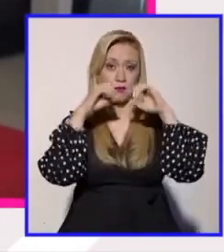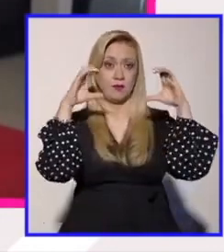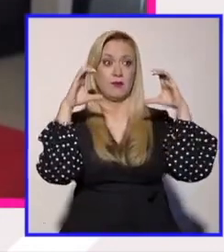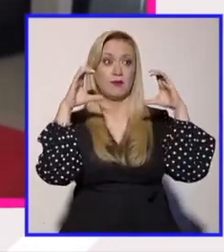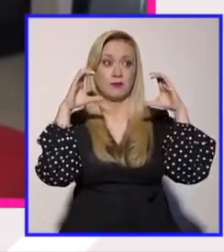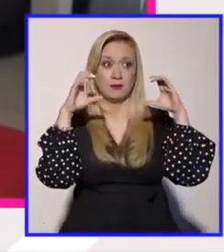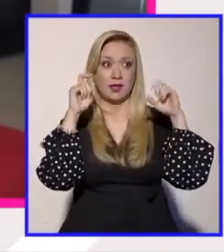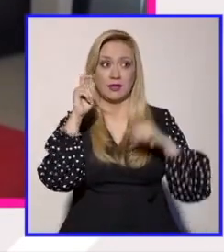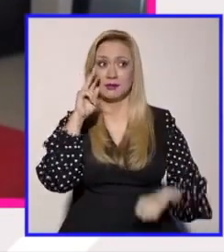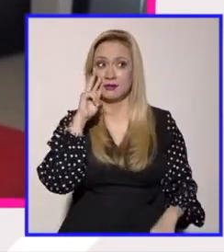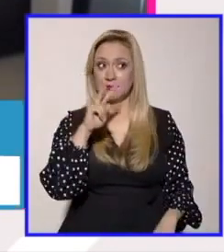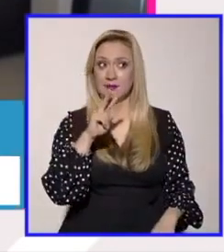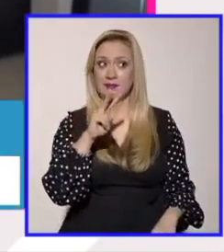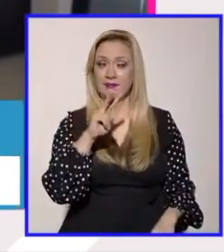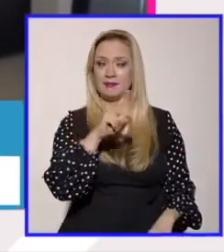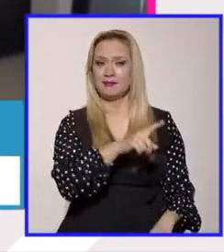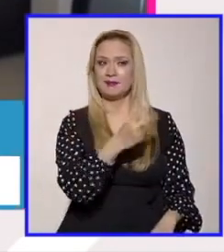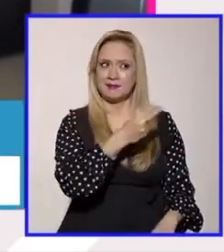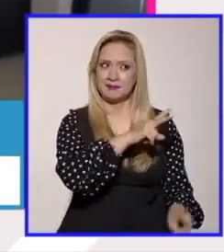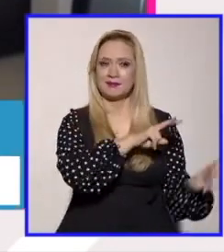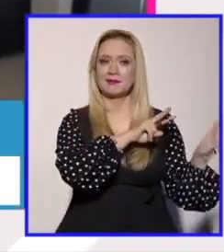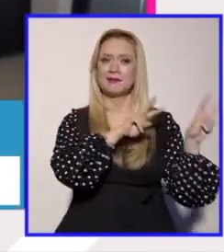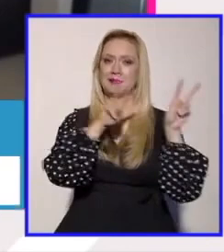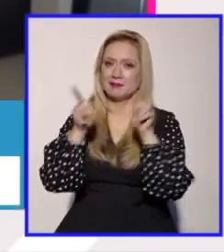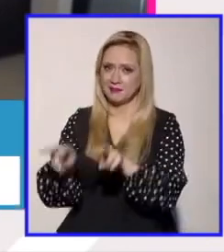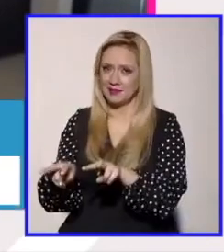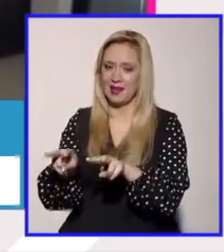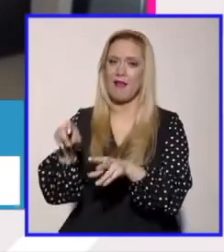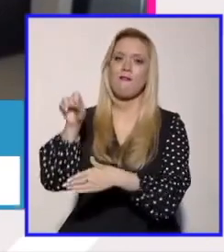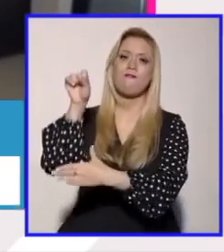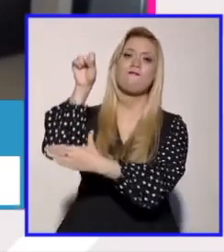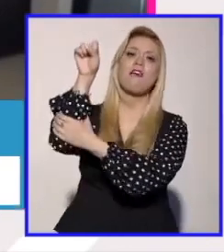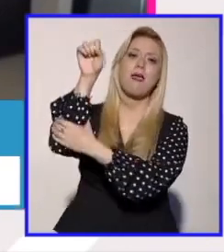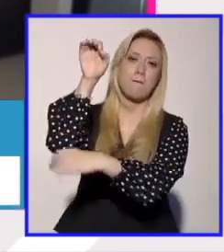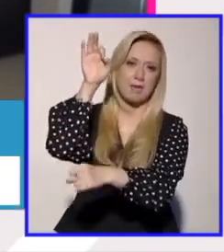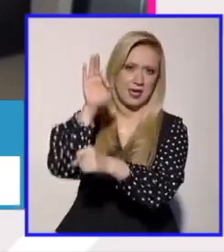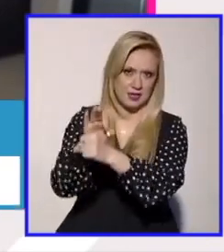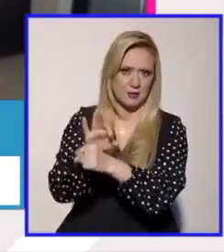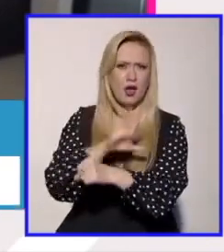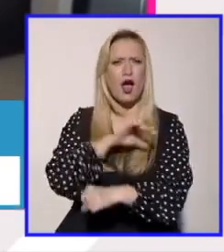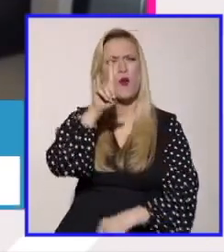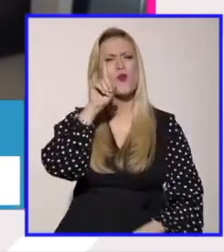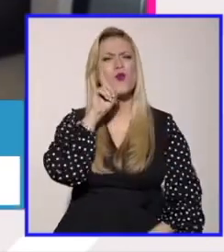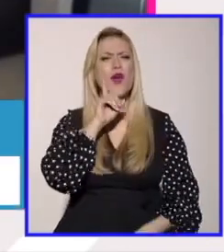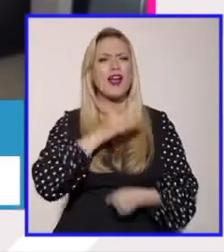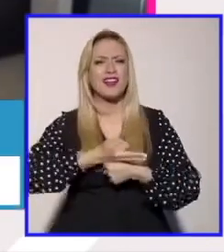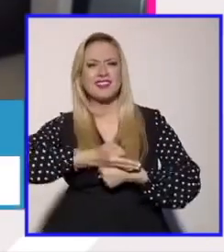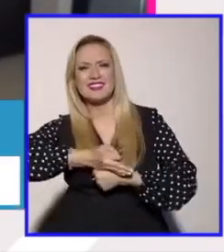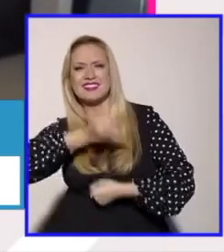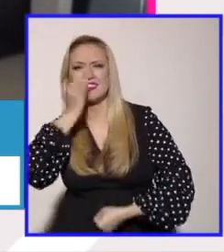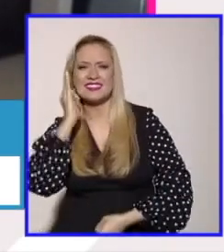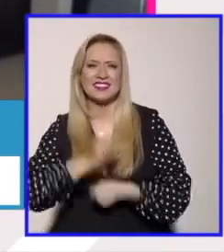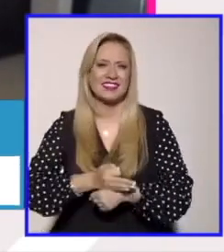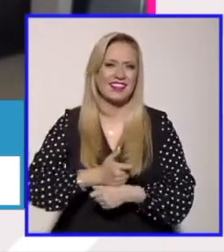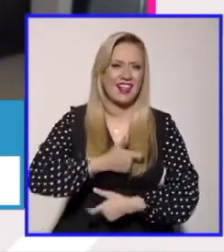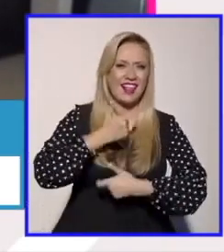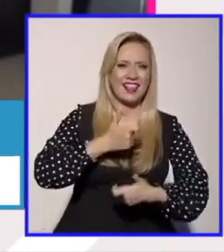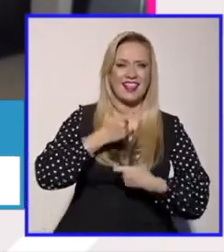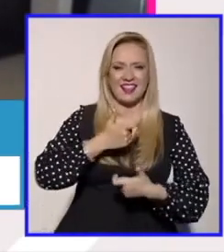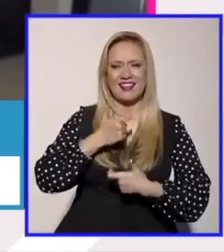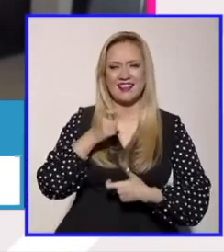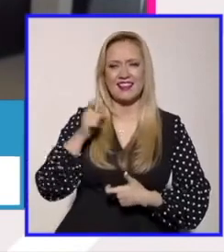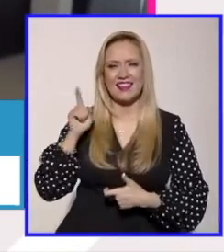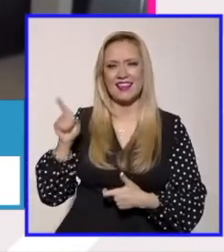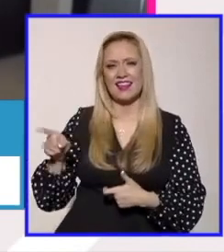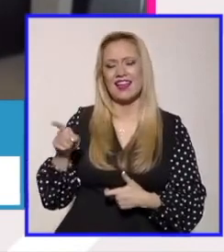que se reconozca mucho que existen los feminismos hay una comediante y este pues Michelle Wolf quien